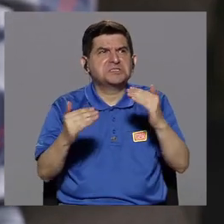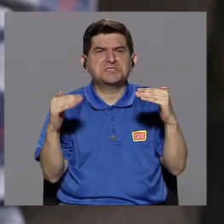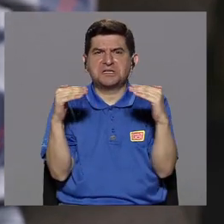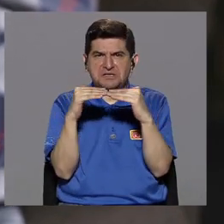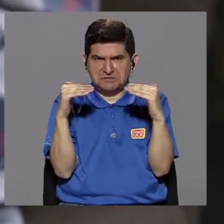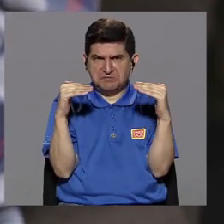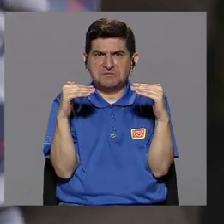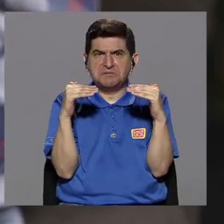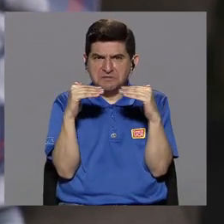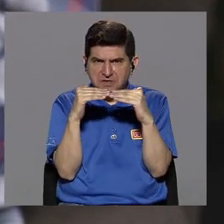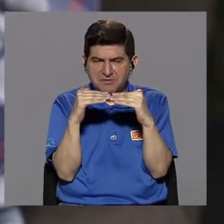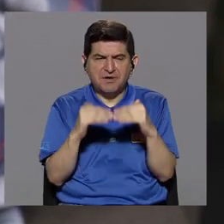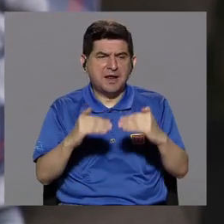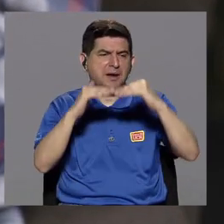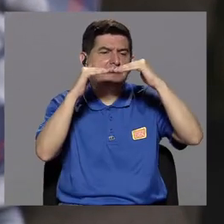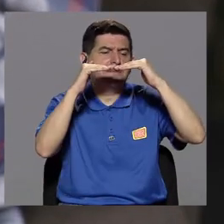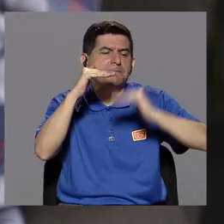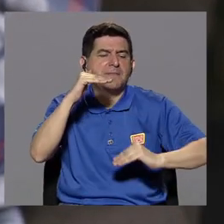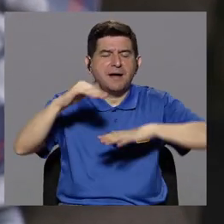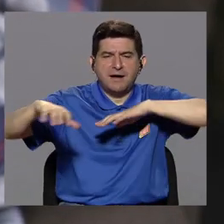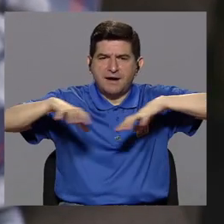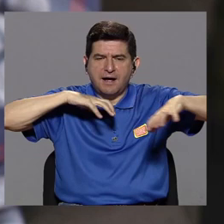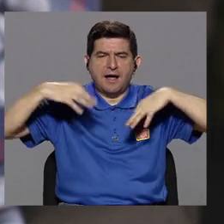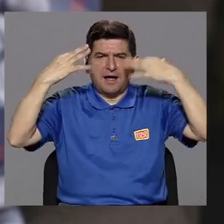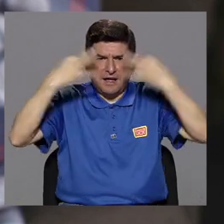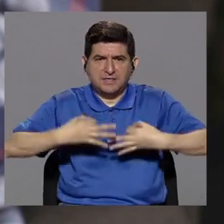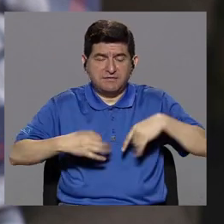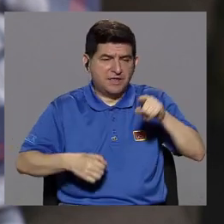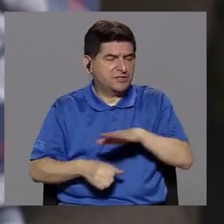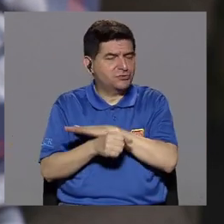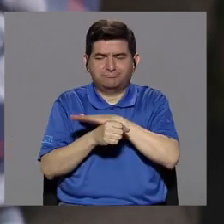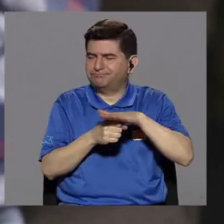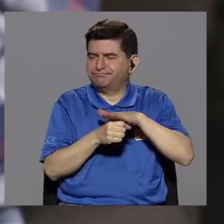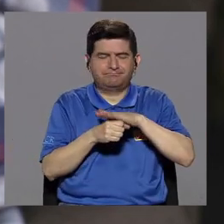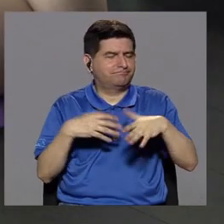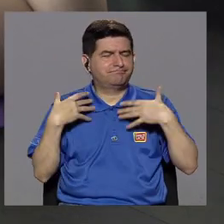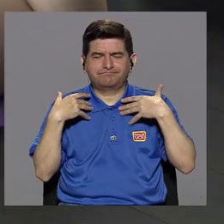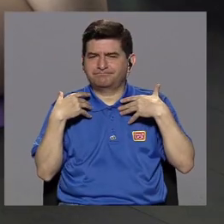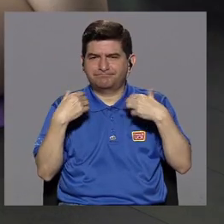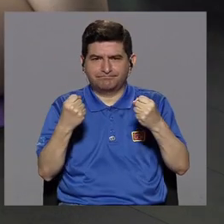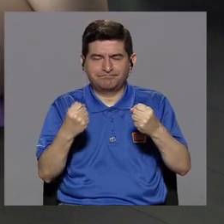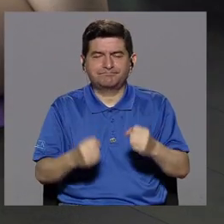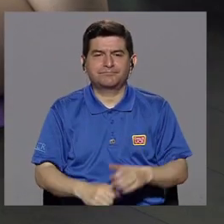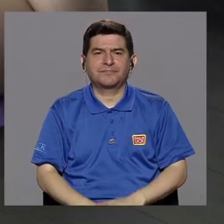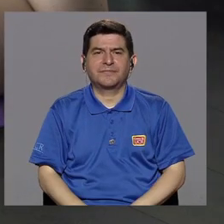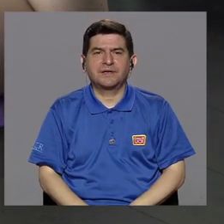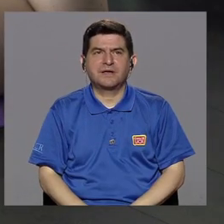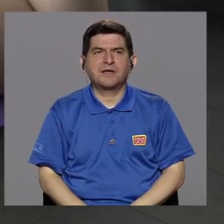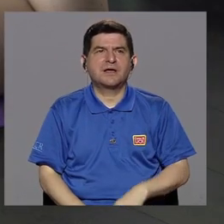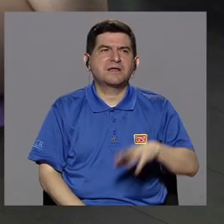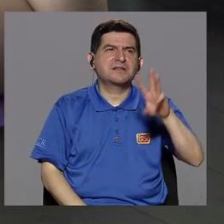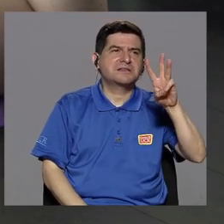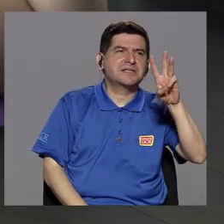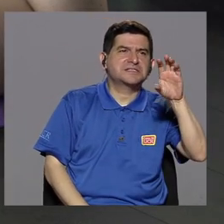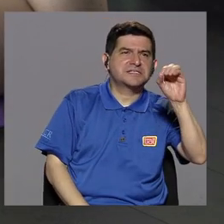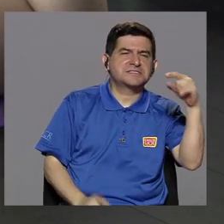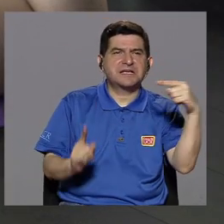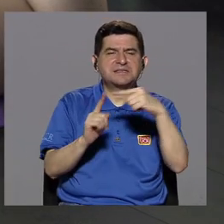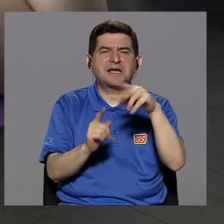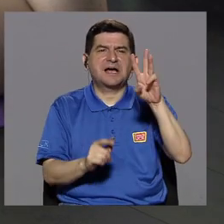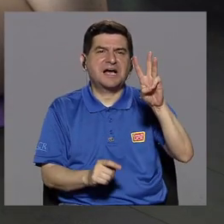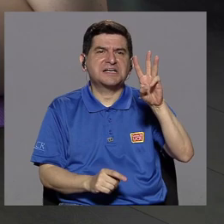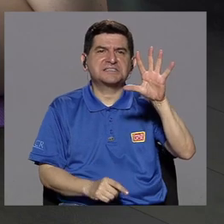nivel de baja actividad física que es insuficiente para la salud entre un 60